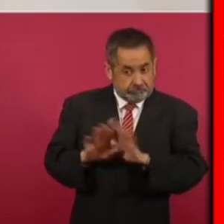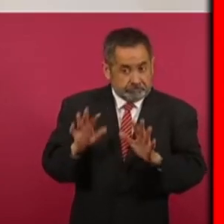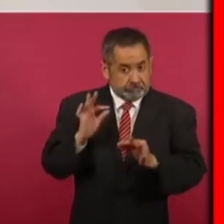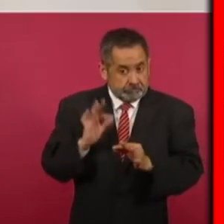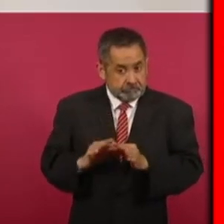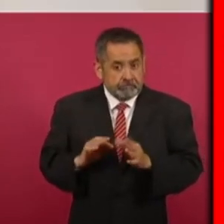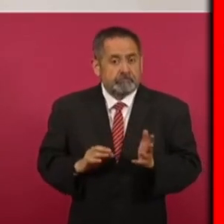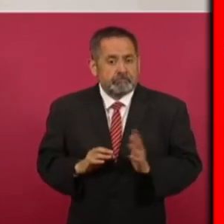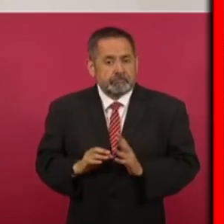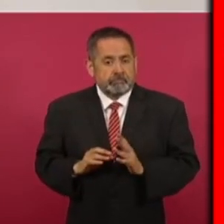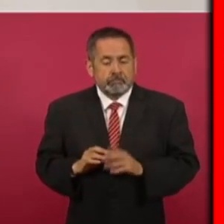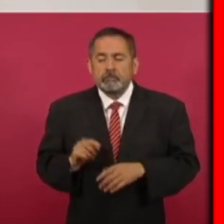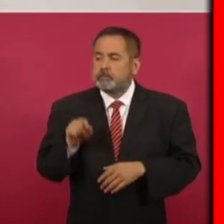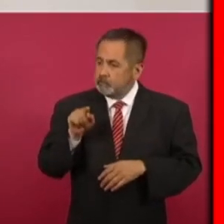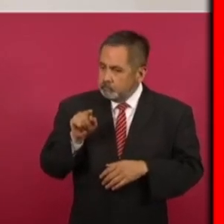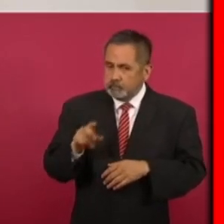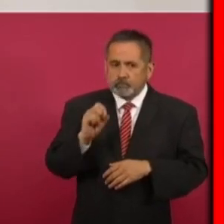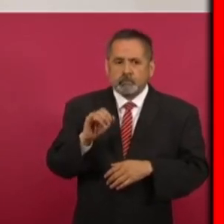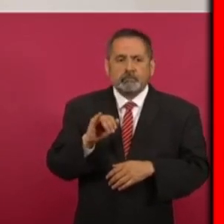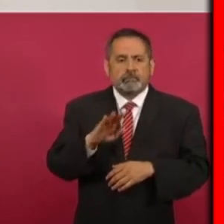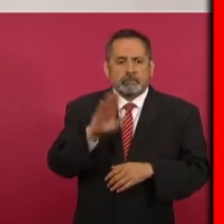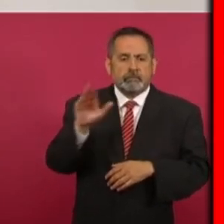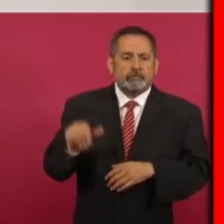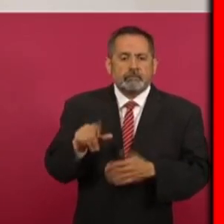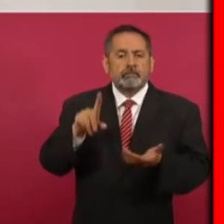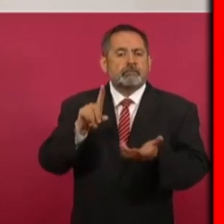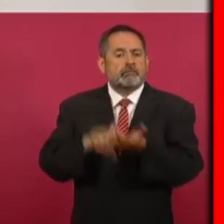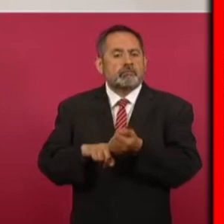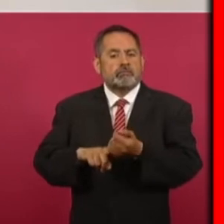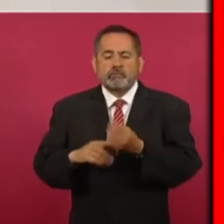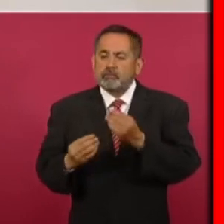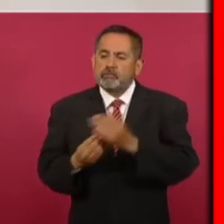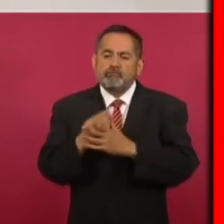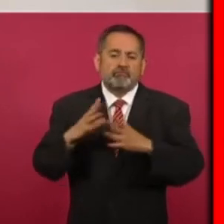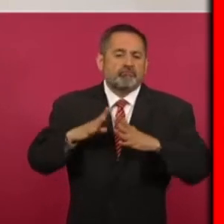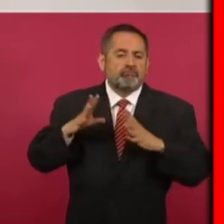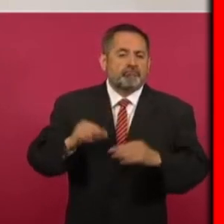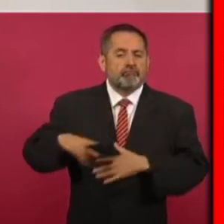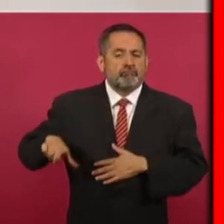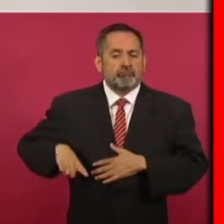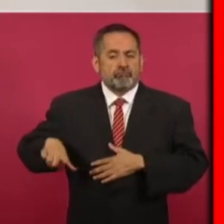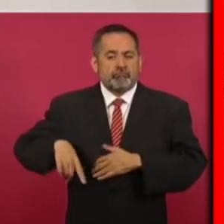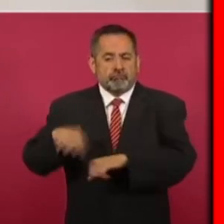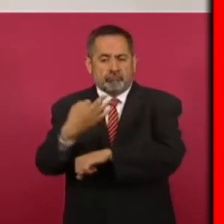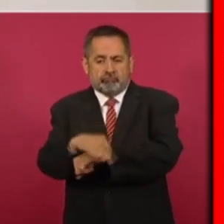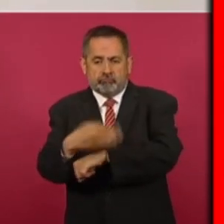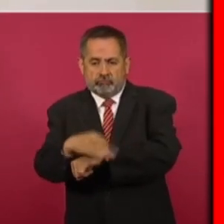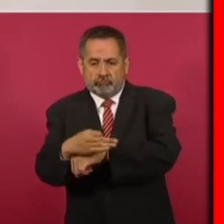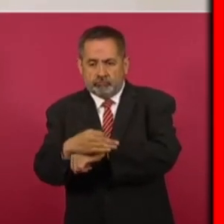constituir un gobierno interino para convocar elecciones